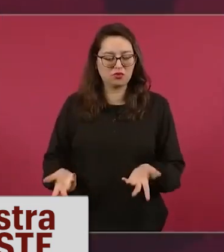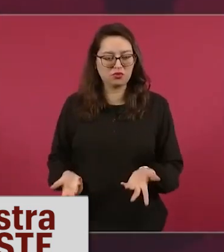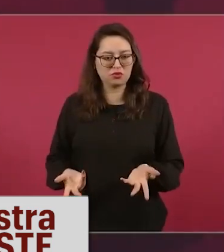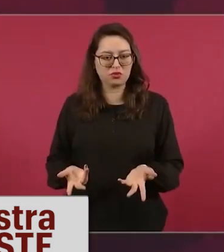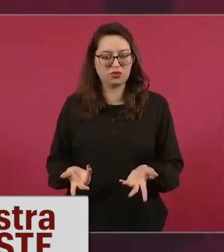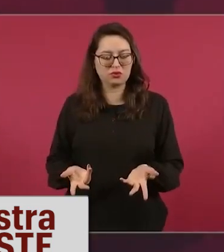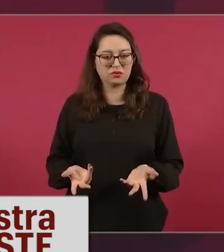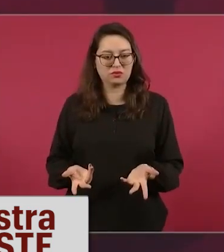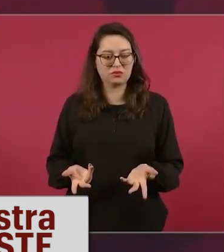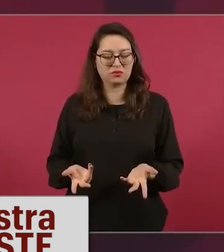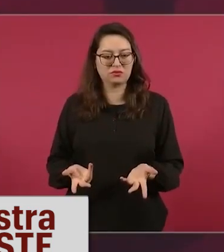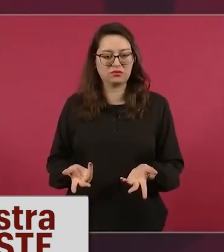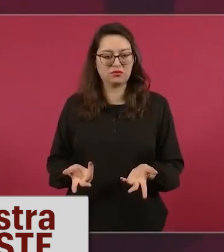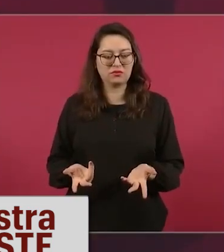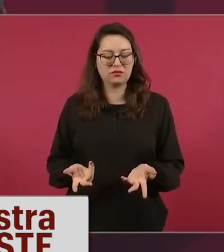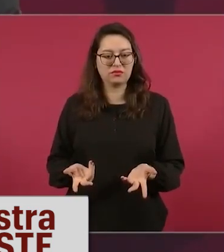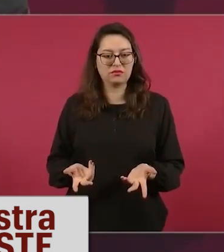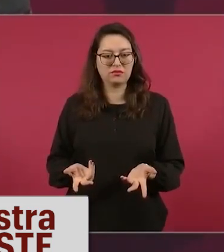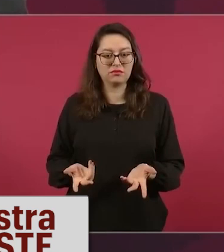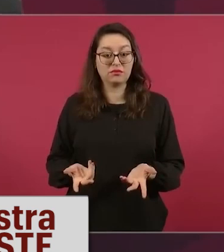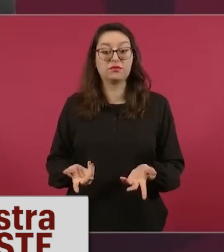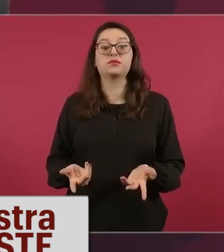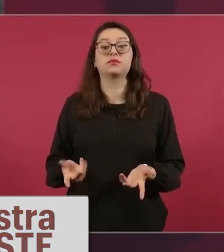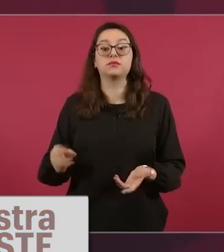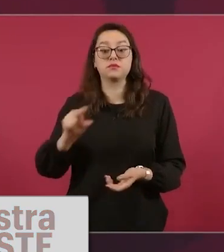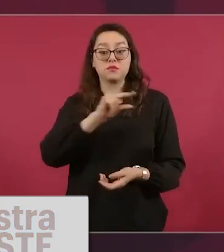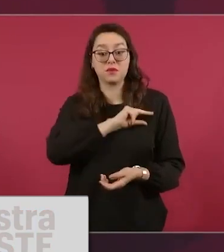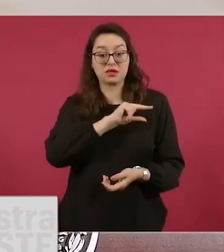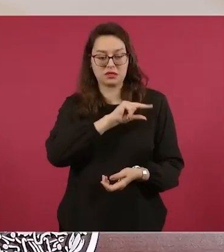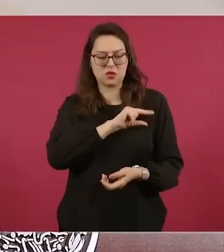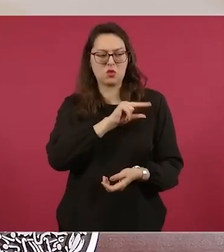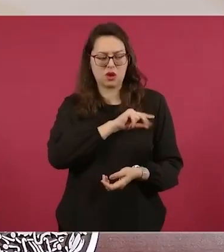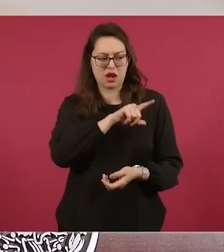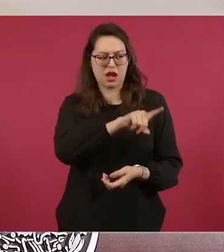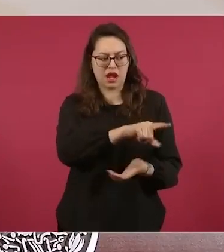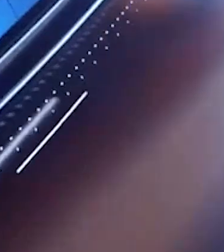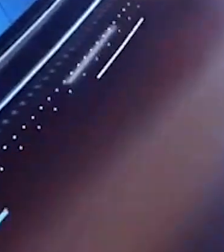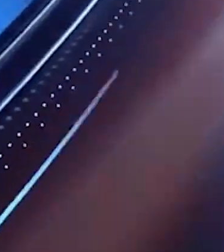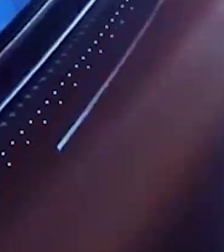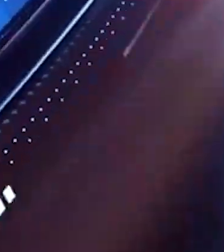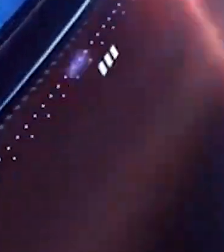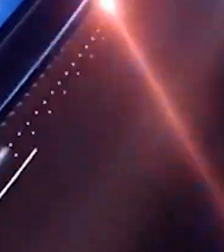en donde, entre otros temas, se buscará que nadie gane más que lo que obtiene el presidente de la República.